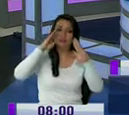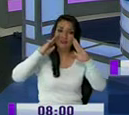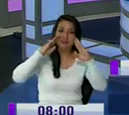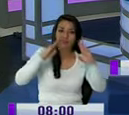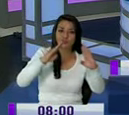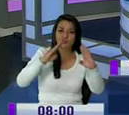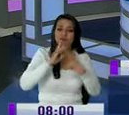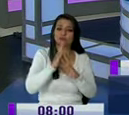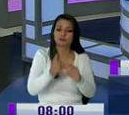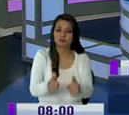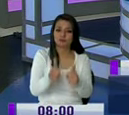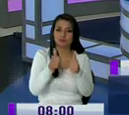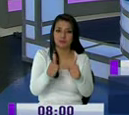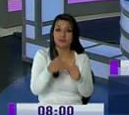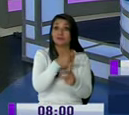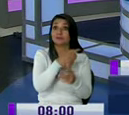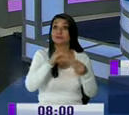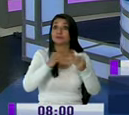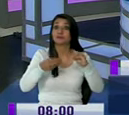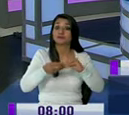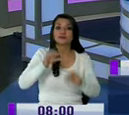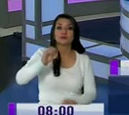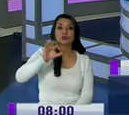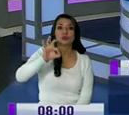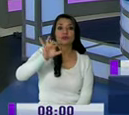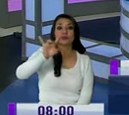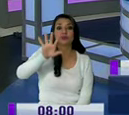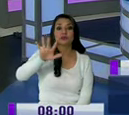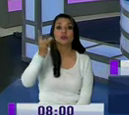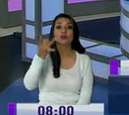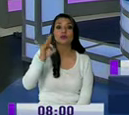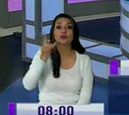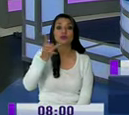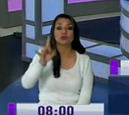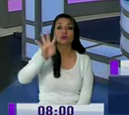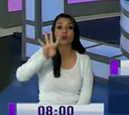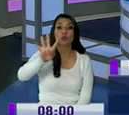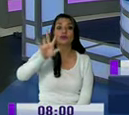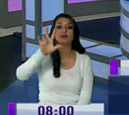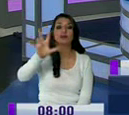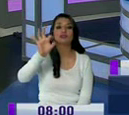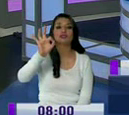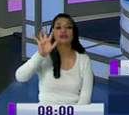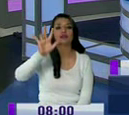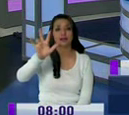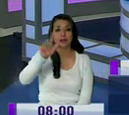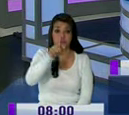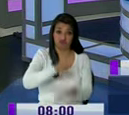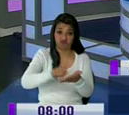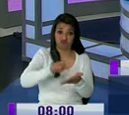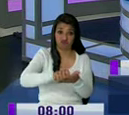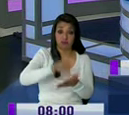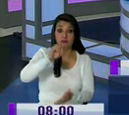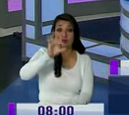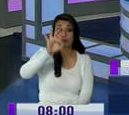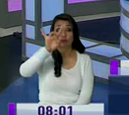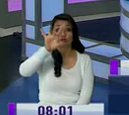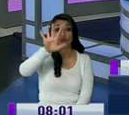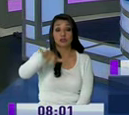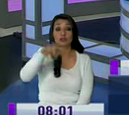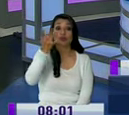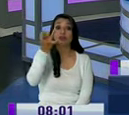trajinar. pantalla, 098-518-4393, 098, anótelo, 518